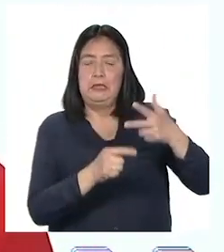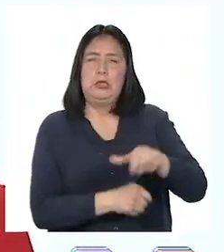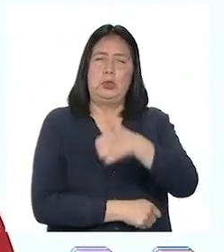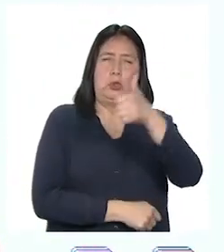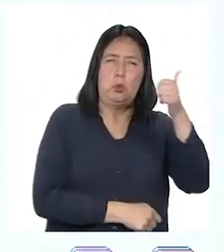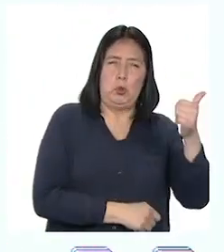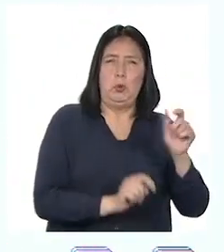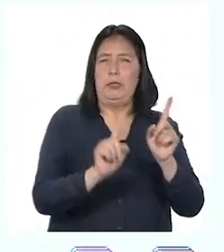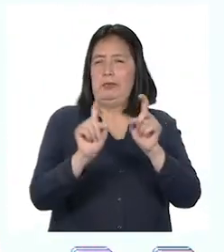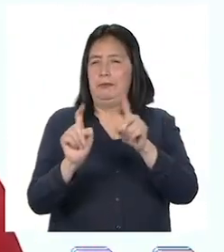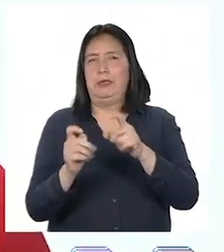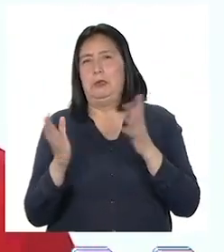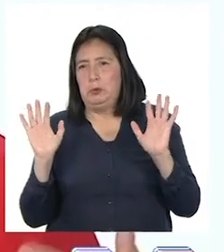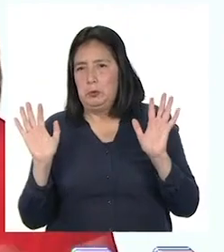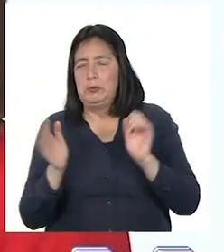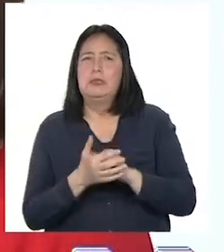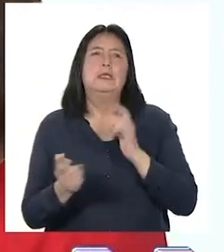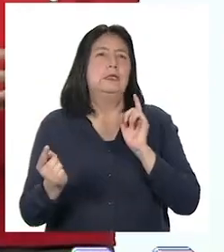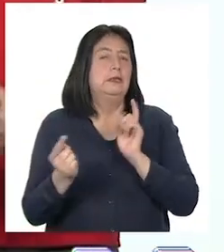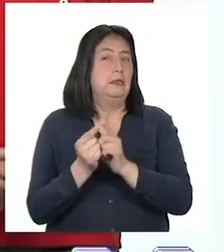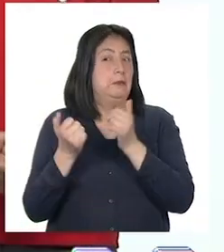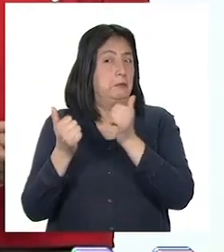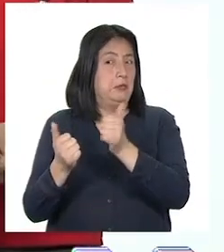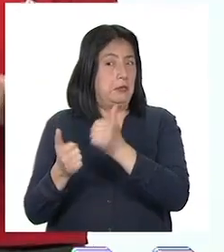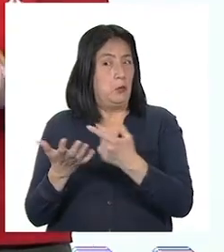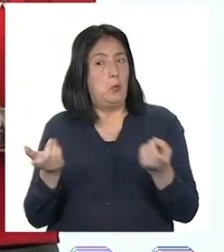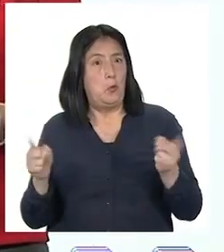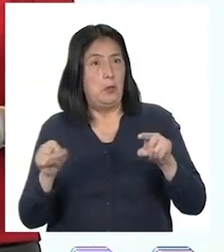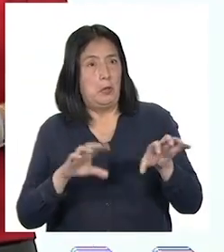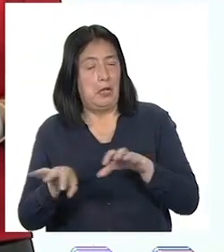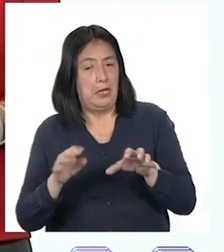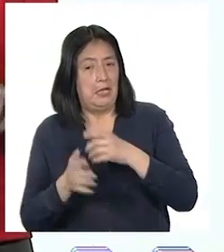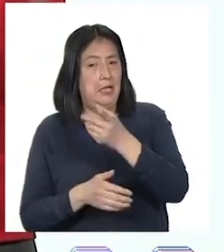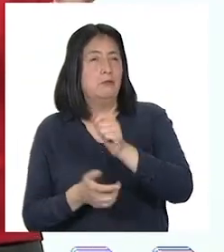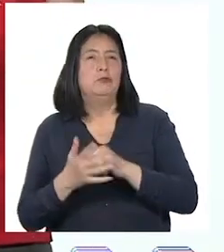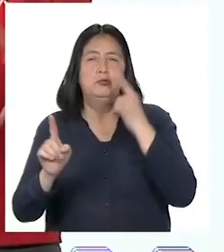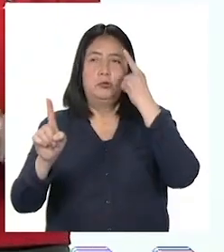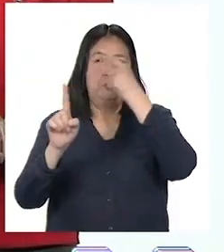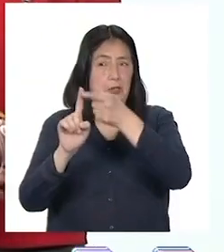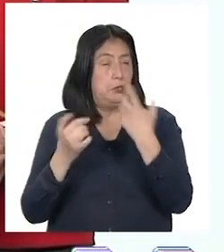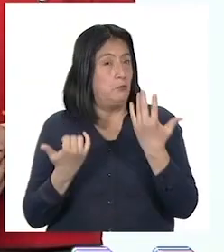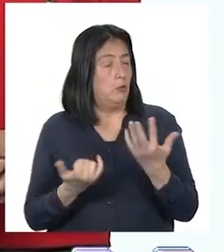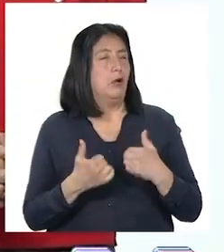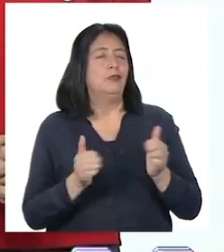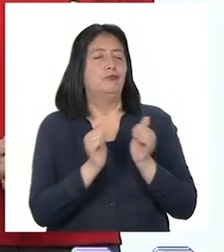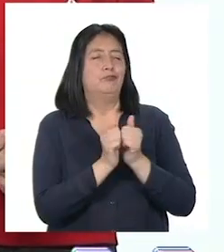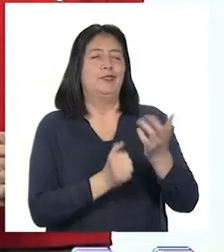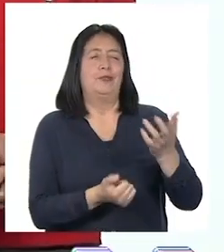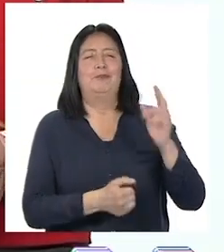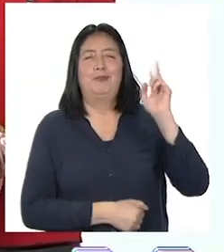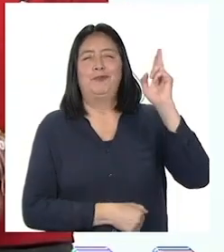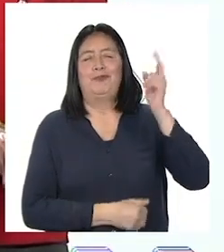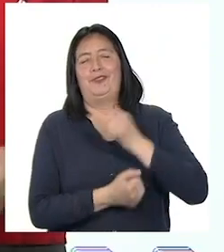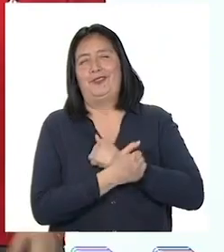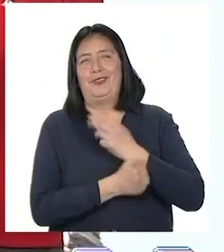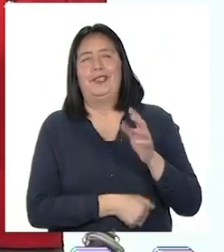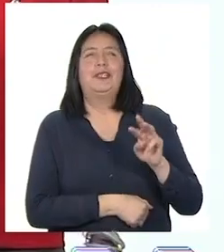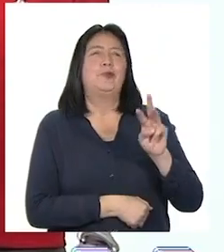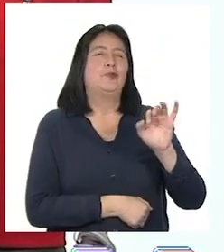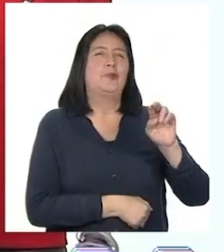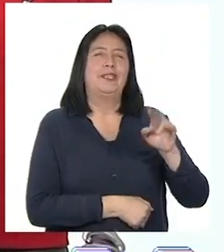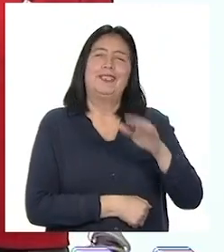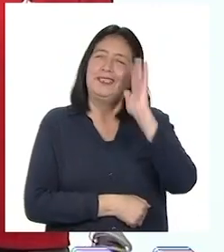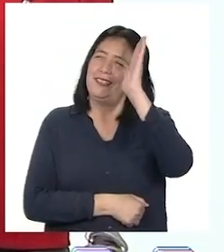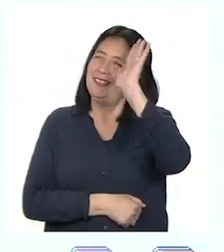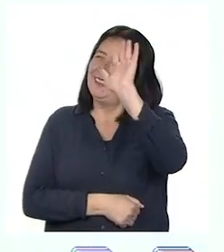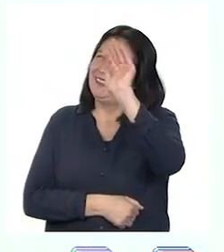importantísimas preguntas y acercarnos al éxito al momento de enfrentar nuestro desafío, hoy nos acompaña nuestra querida profesora Winnie. Hola